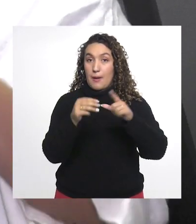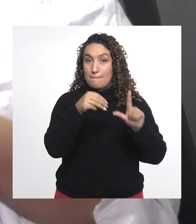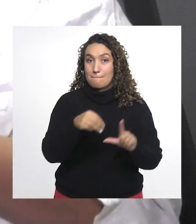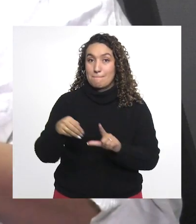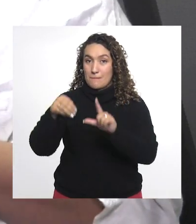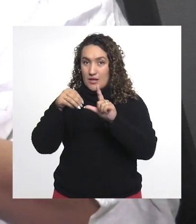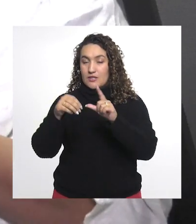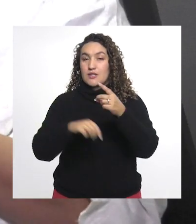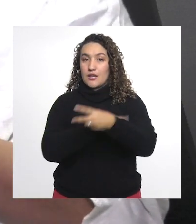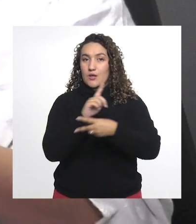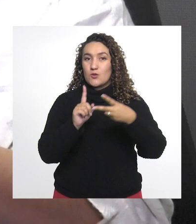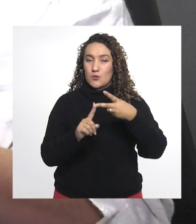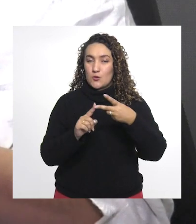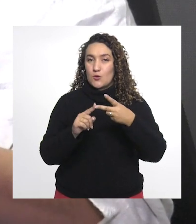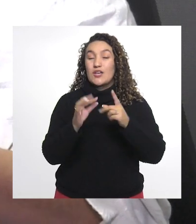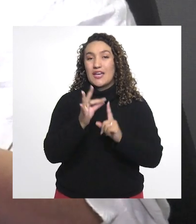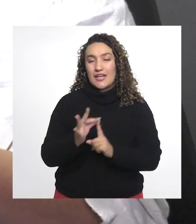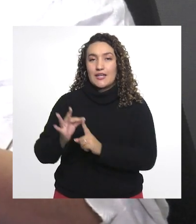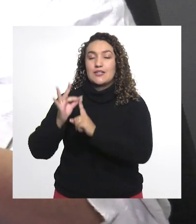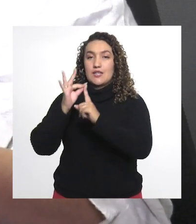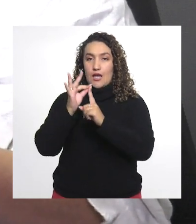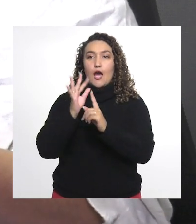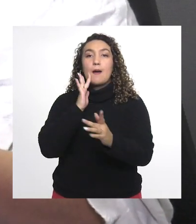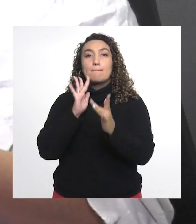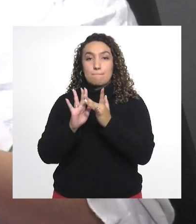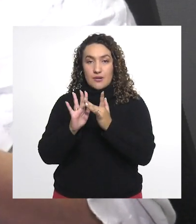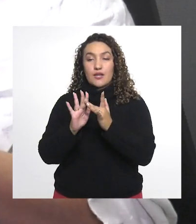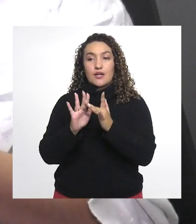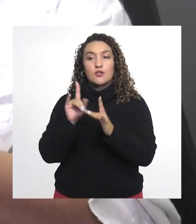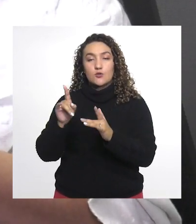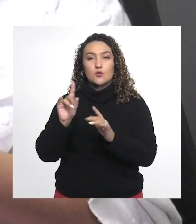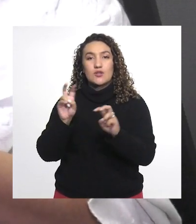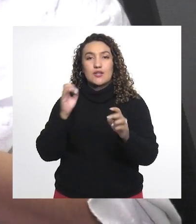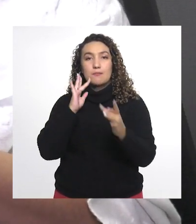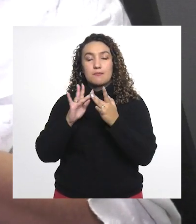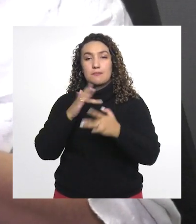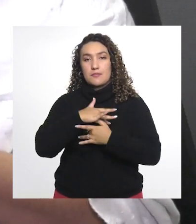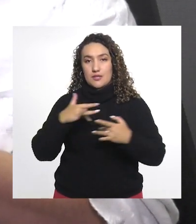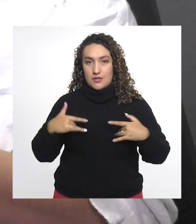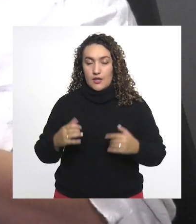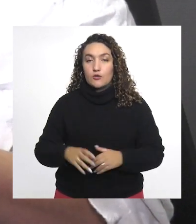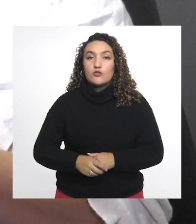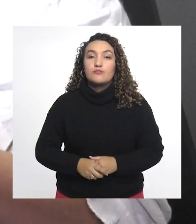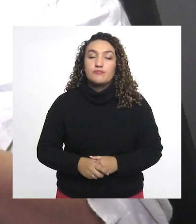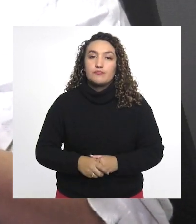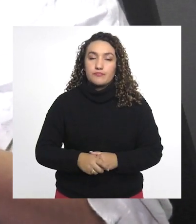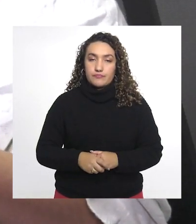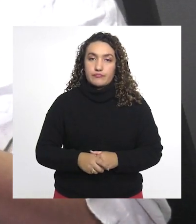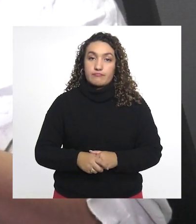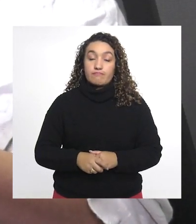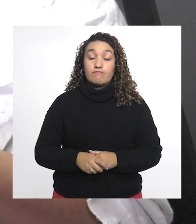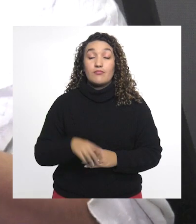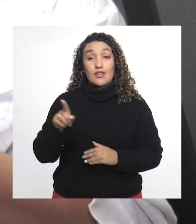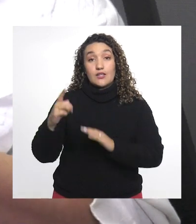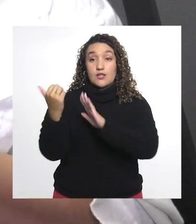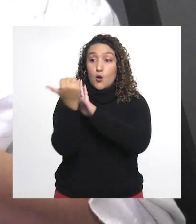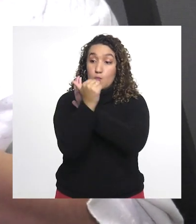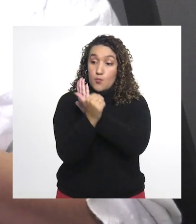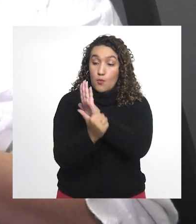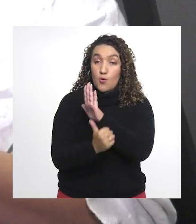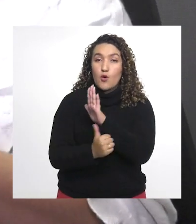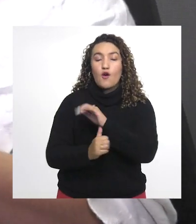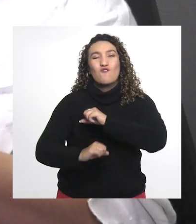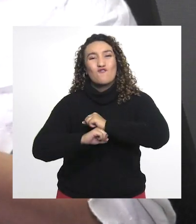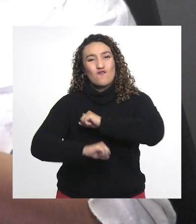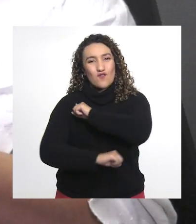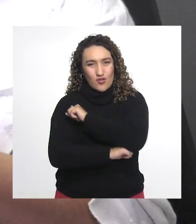programas posgraduales, una maestría en telesalud y una especialización en gerencia y auditoría de los servicios de salud. Estos dos